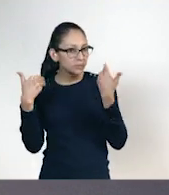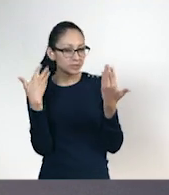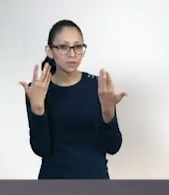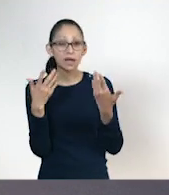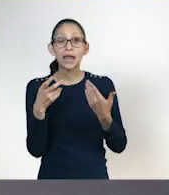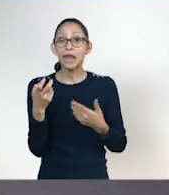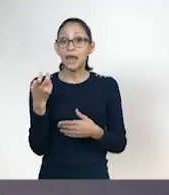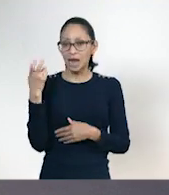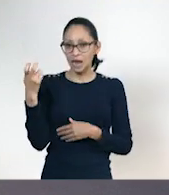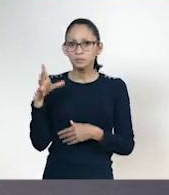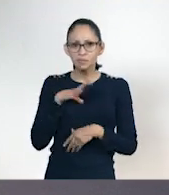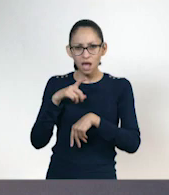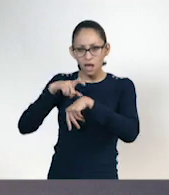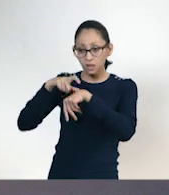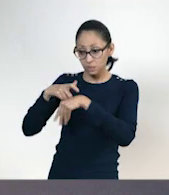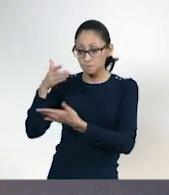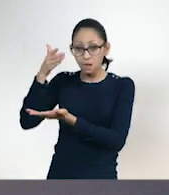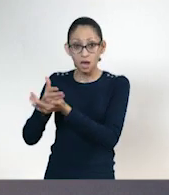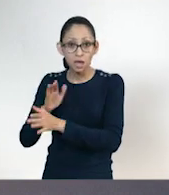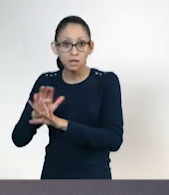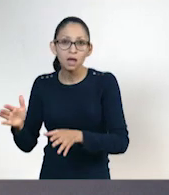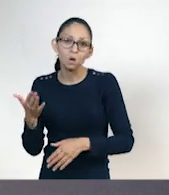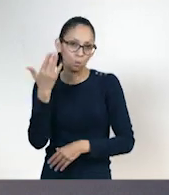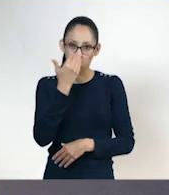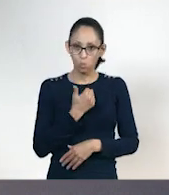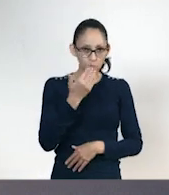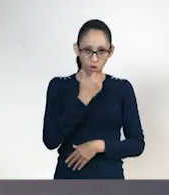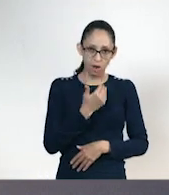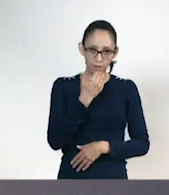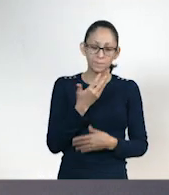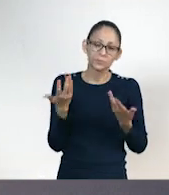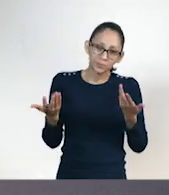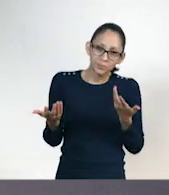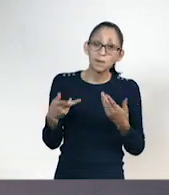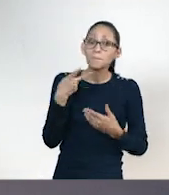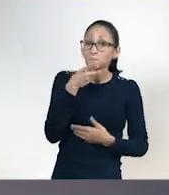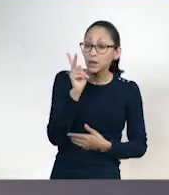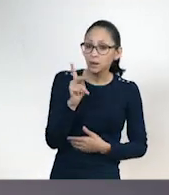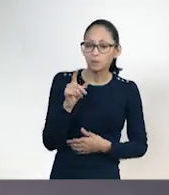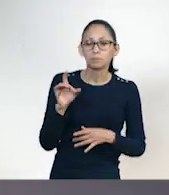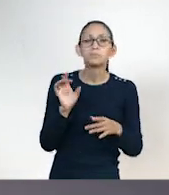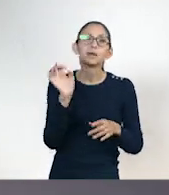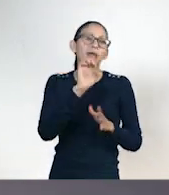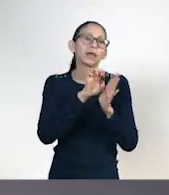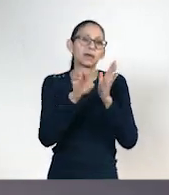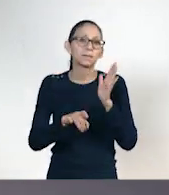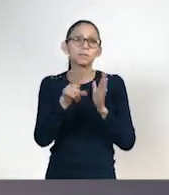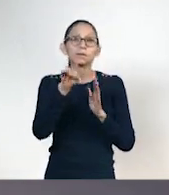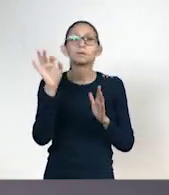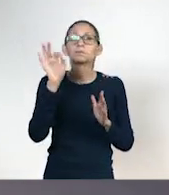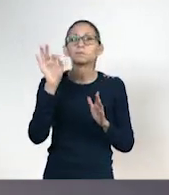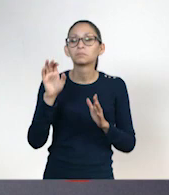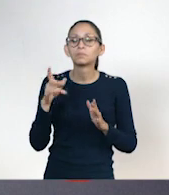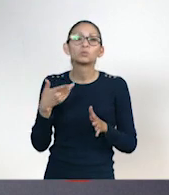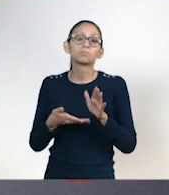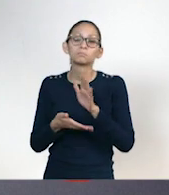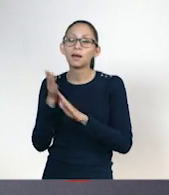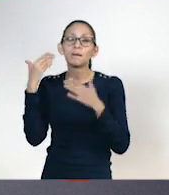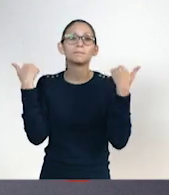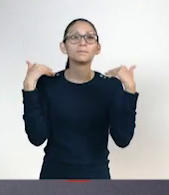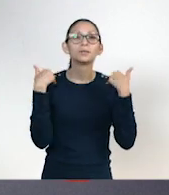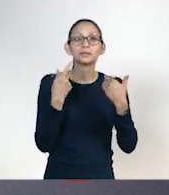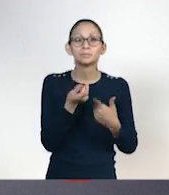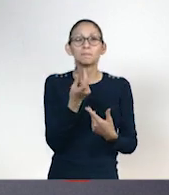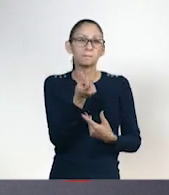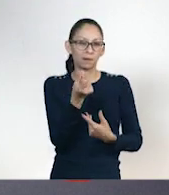carece de una temporalidad específica. De tal forma que si de vez en cuando sales a pasear con tu mascota...